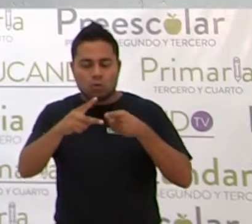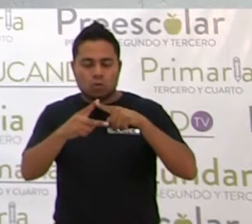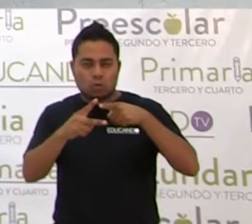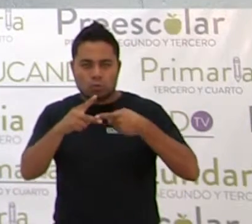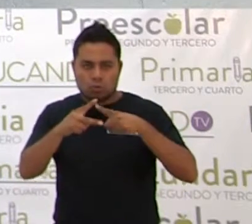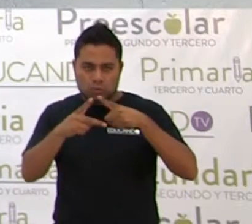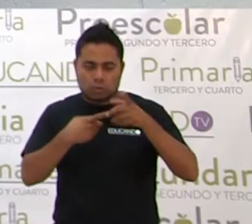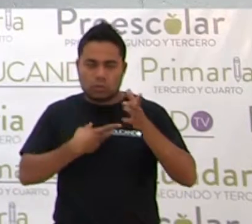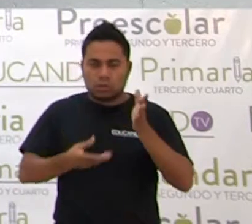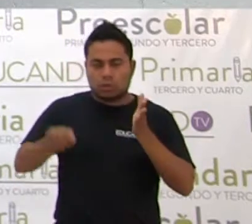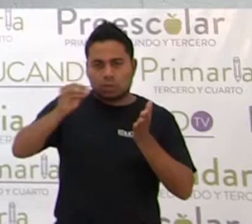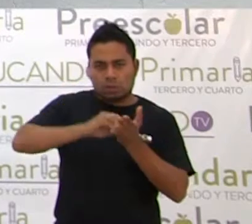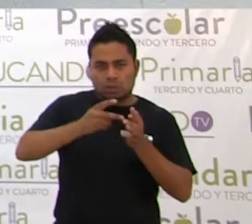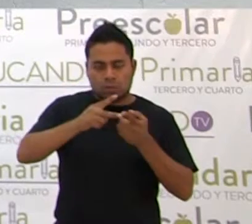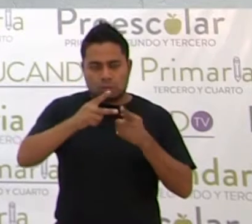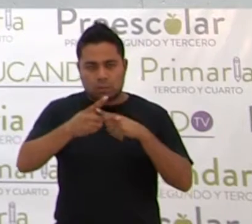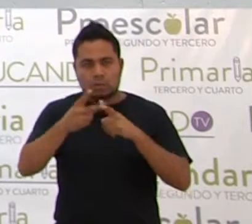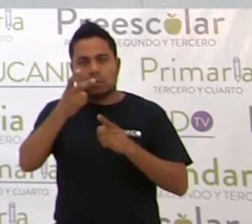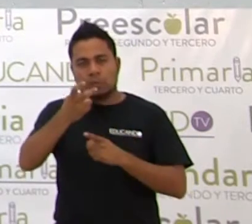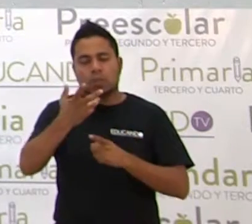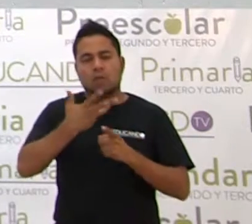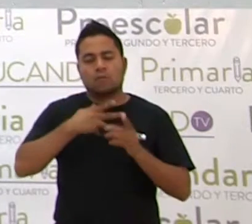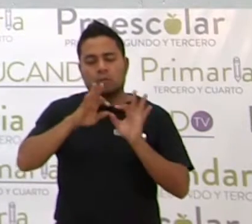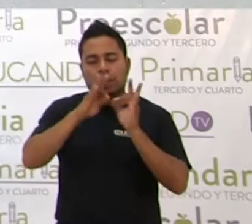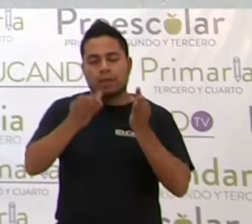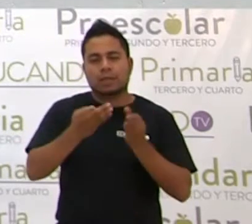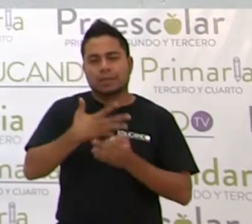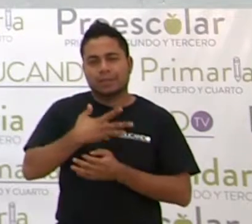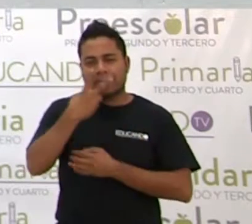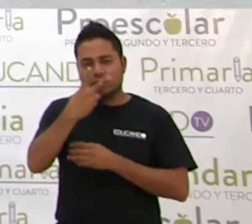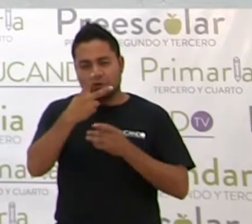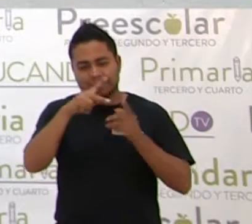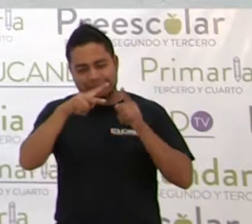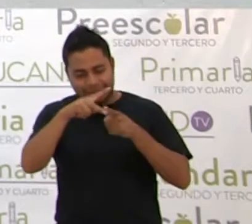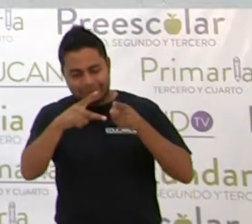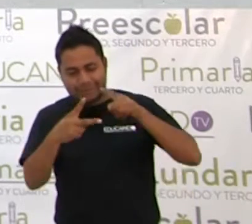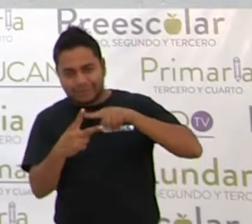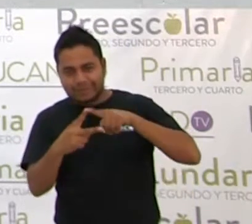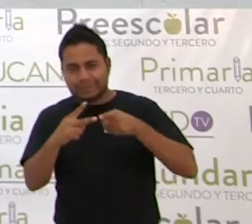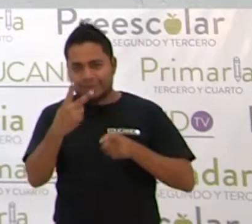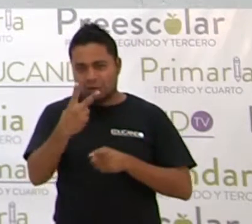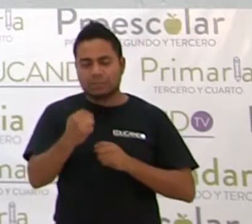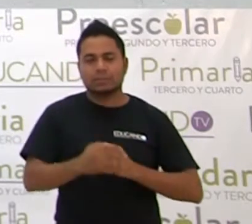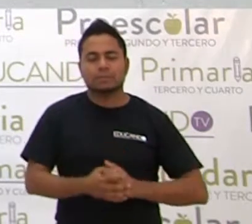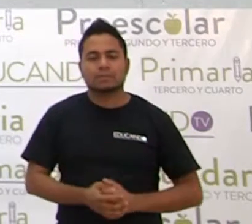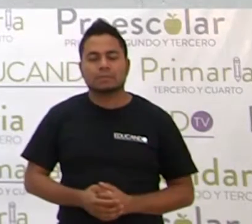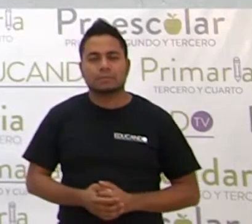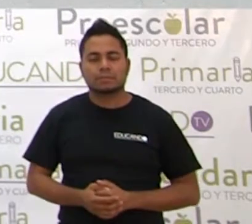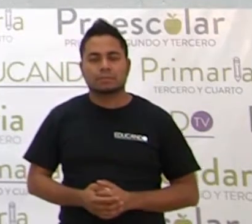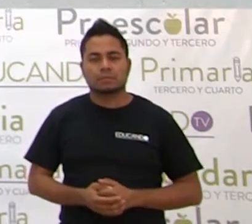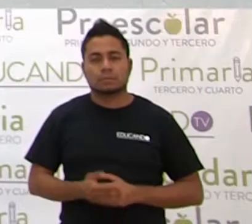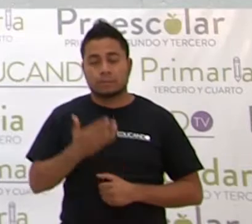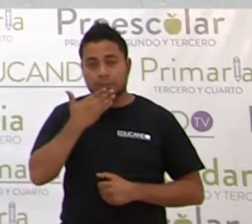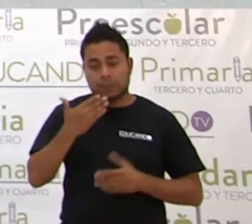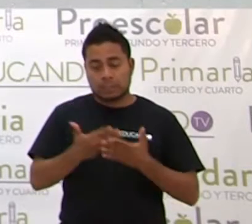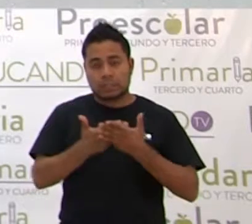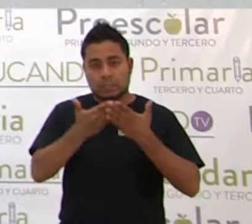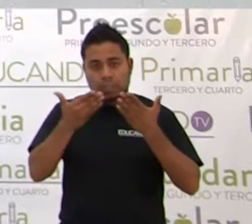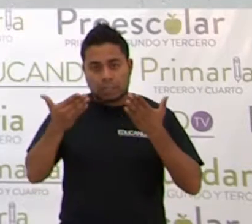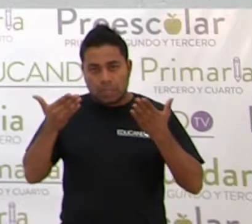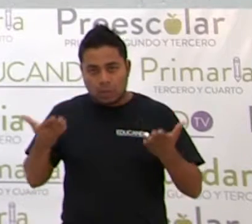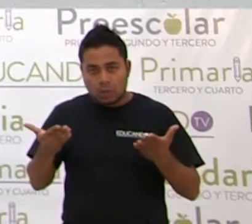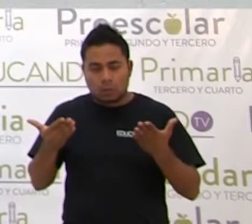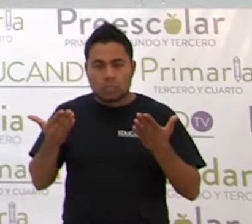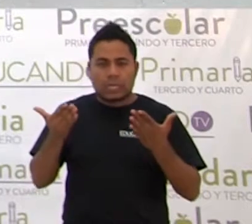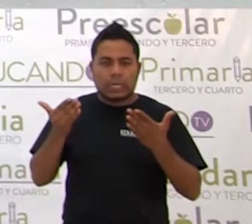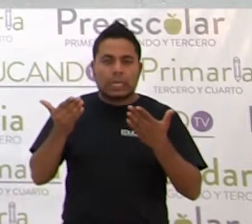El ángulo que es la figura que tiene dos lados, ¿sí? Ahora, entre o sobre,